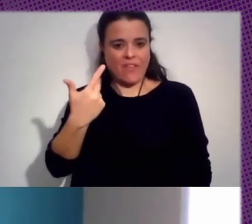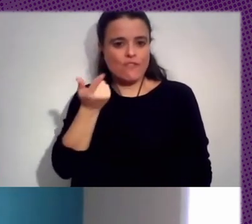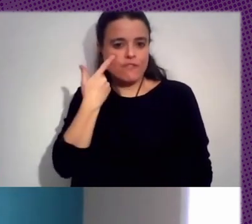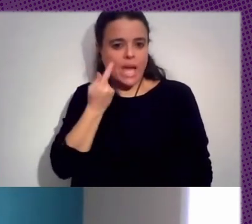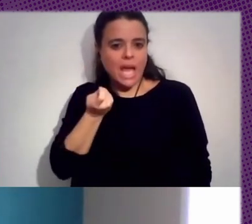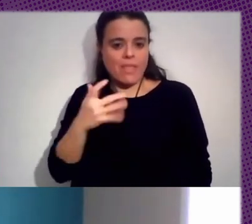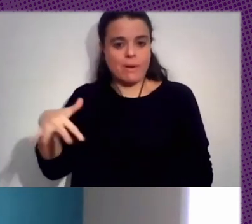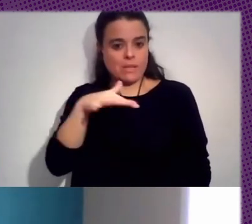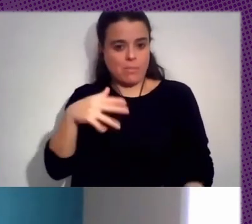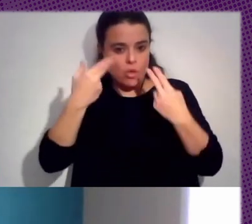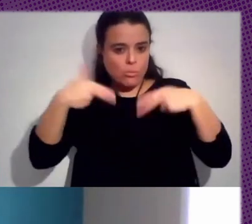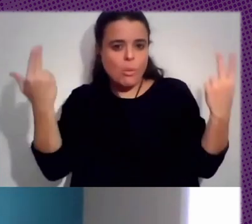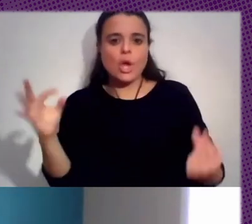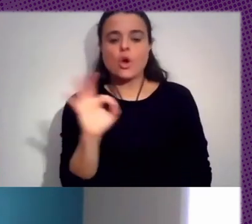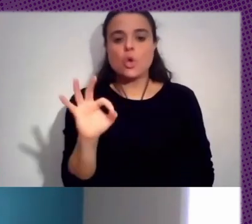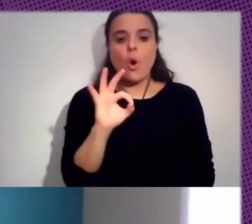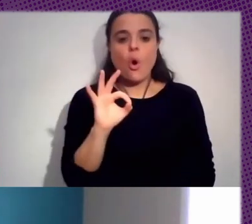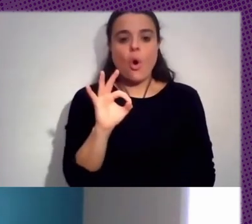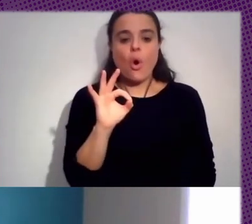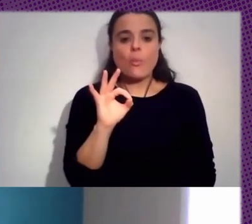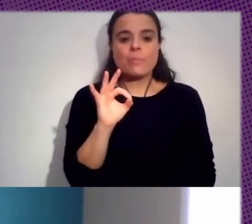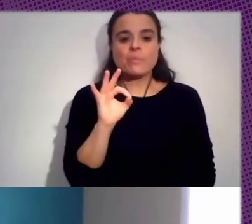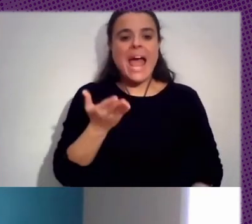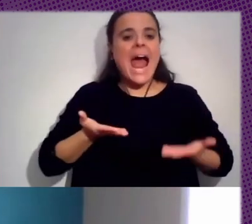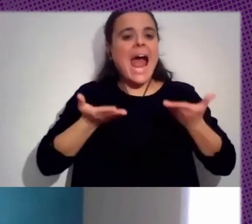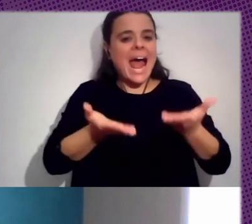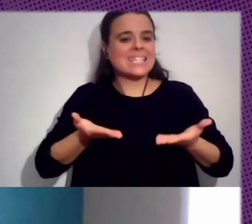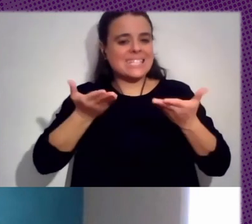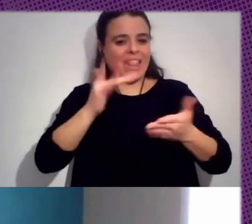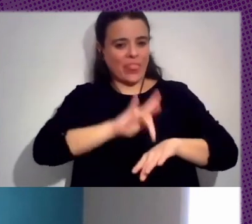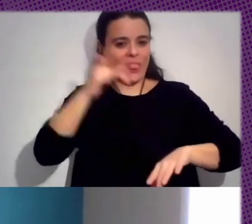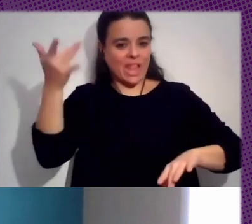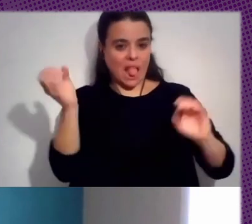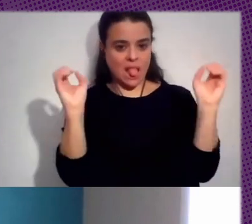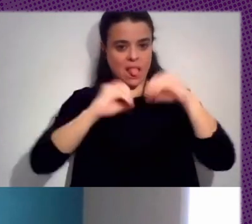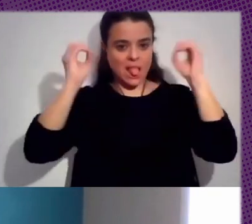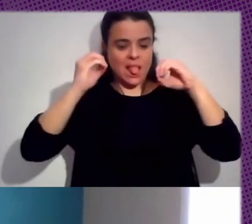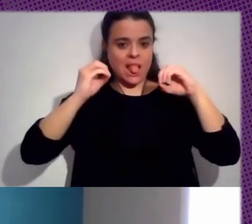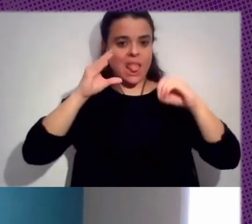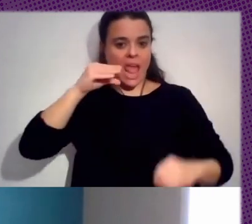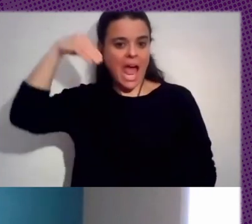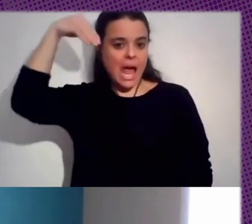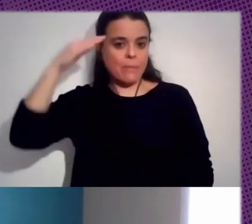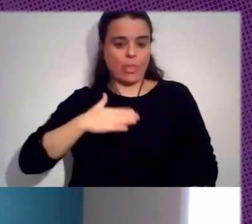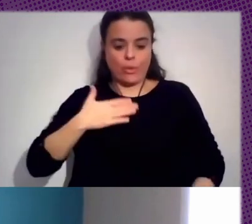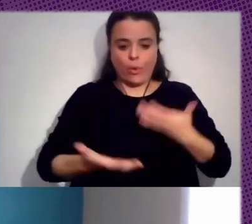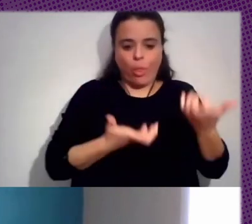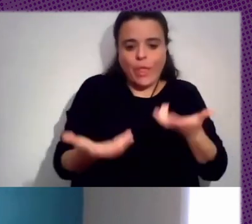Con Los Asistentes Digitales De Google Y Amazon En Nuestras Cocinas Y Nuestras Recámaras